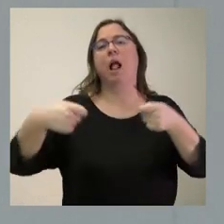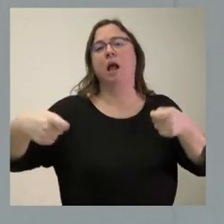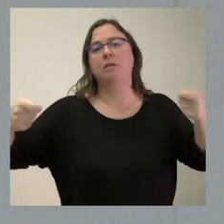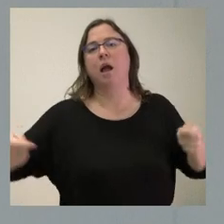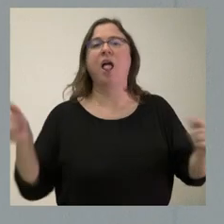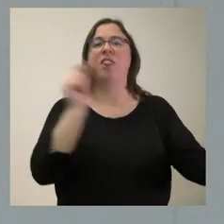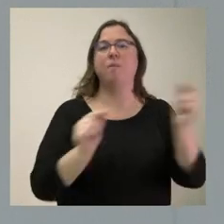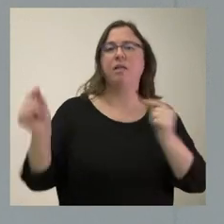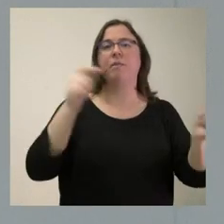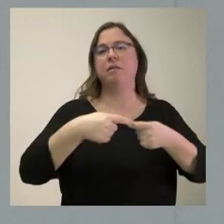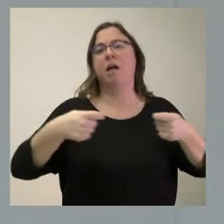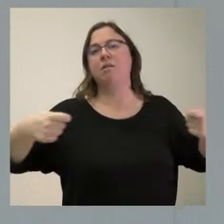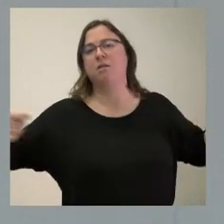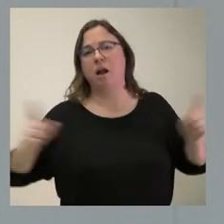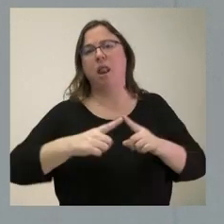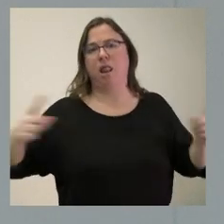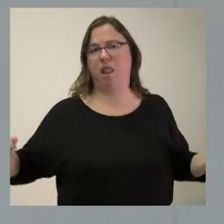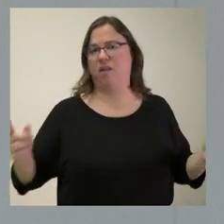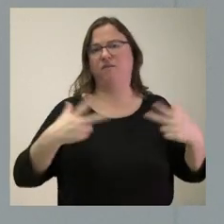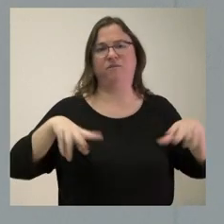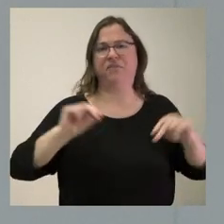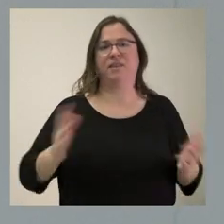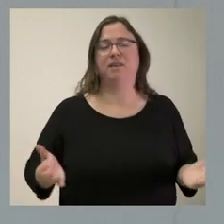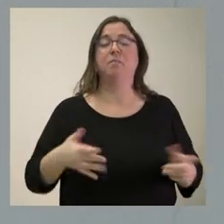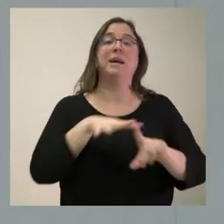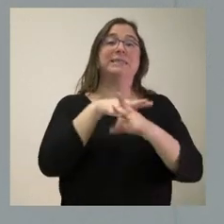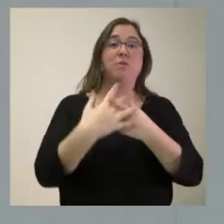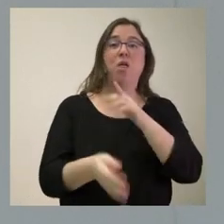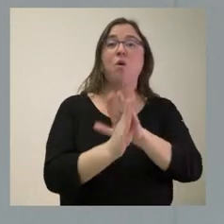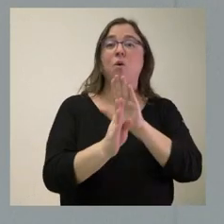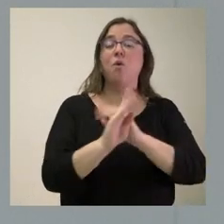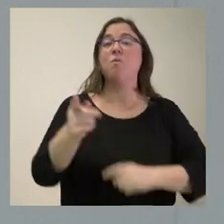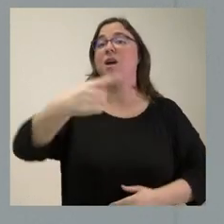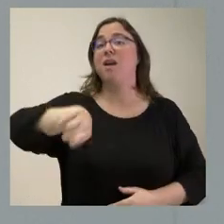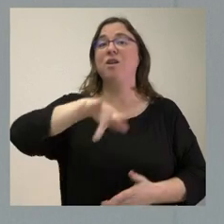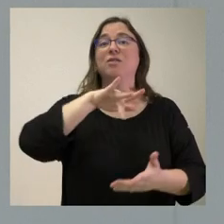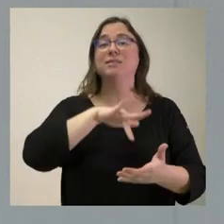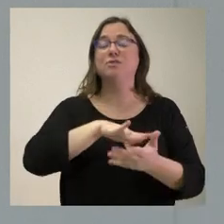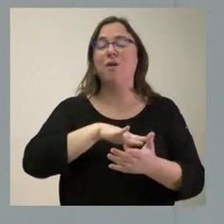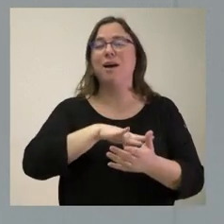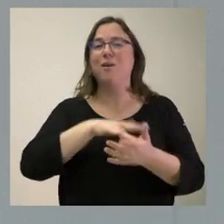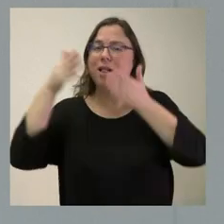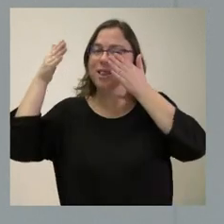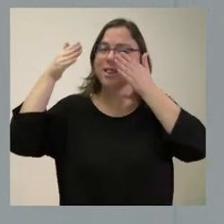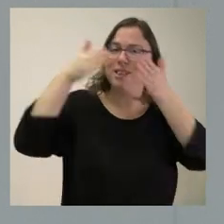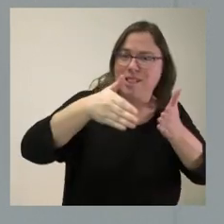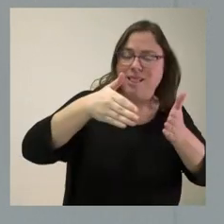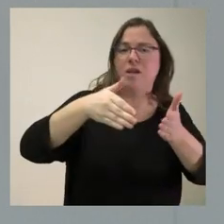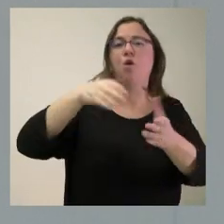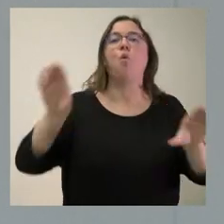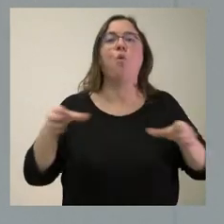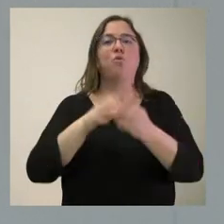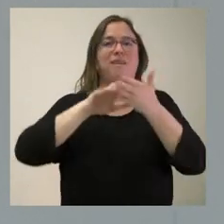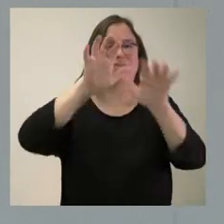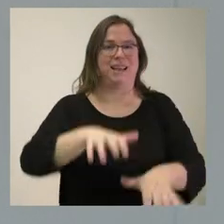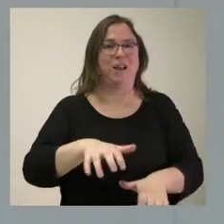importante seguir en esta situación en donde tienen puesto el foco en la Junta de Castilla y León y